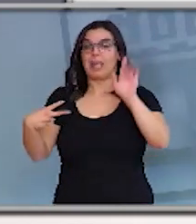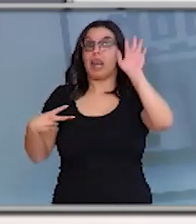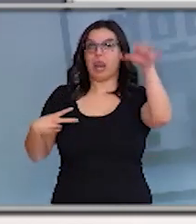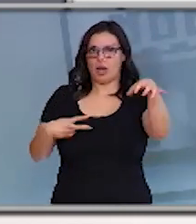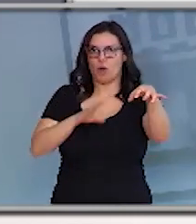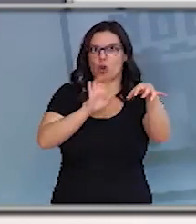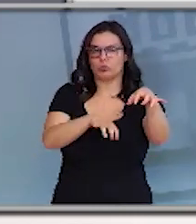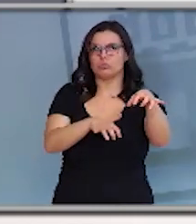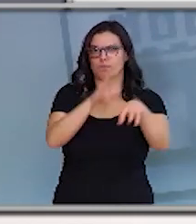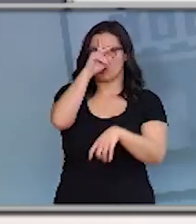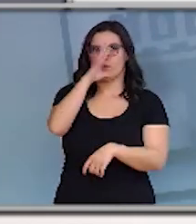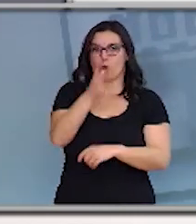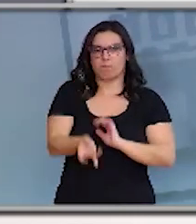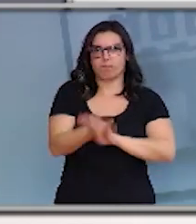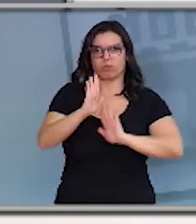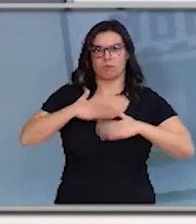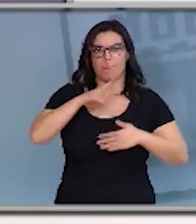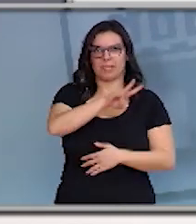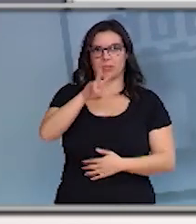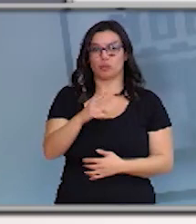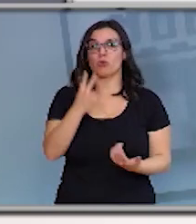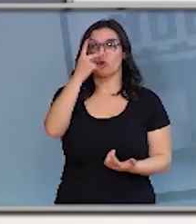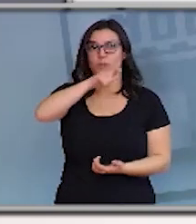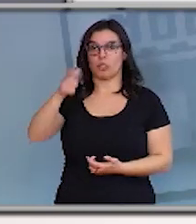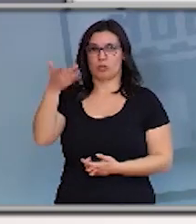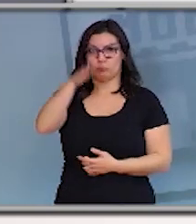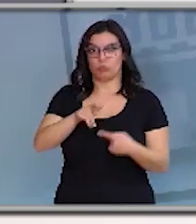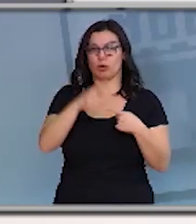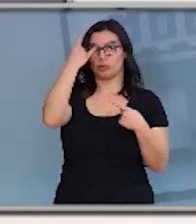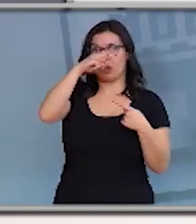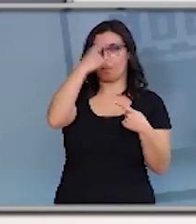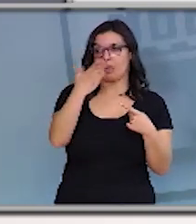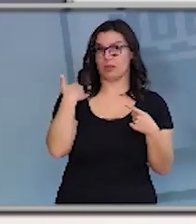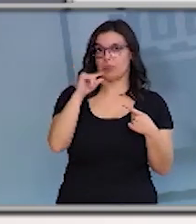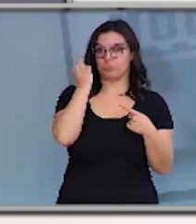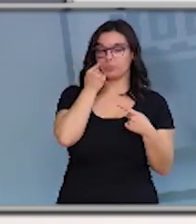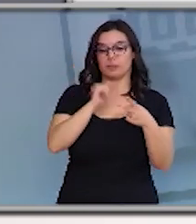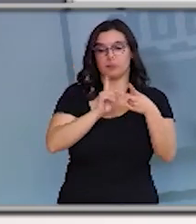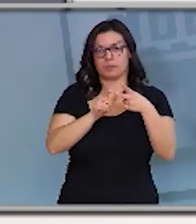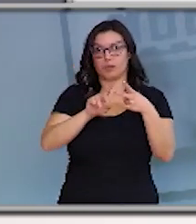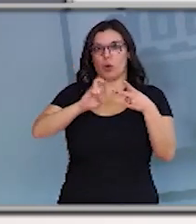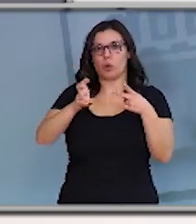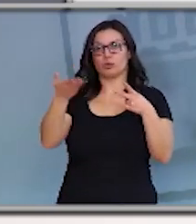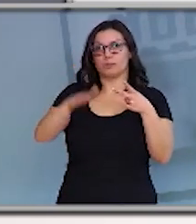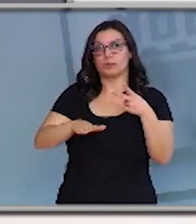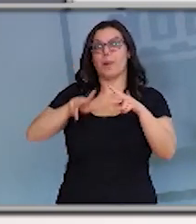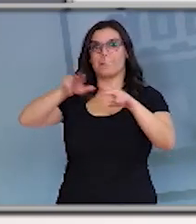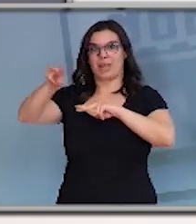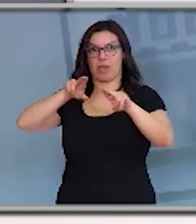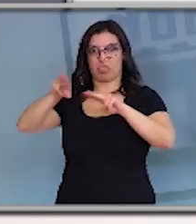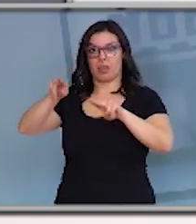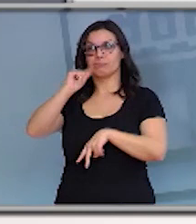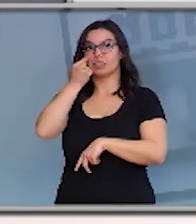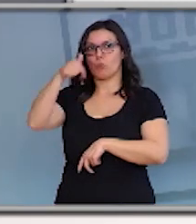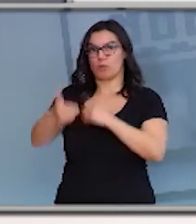22 casos novos. Tenemos ya dos fallecidos, unha en Salamanca, que conocimos ayer, e unha en Miranda, que hemos conocido